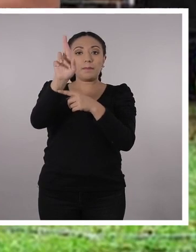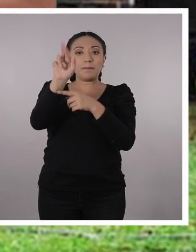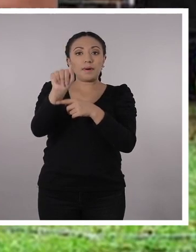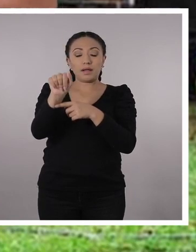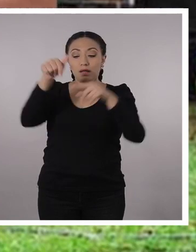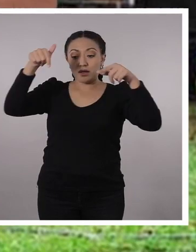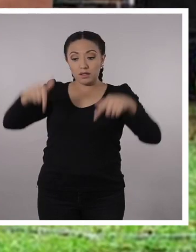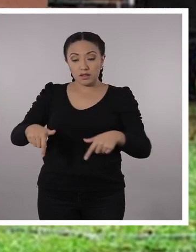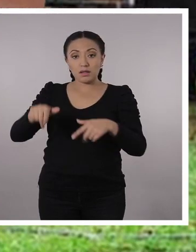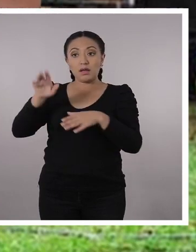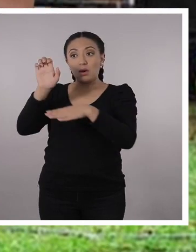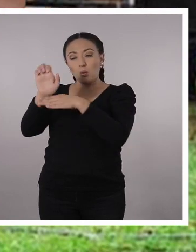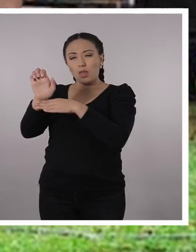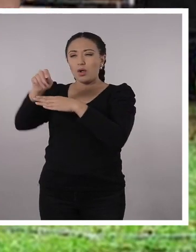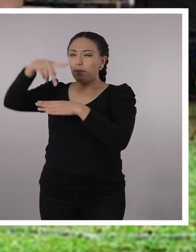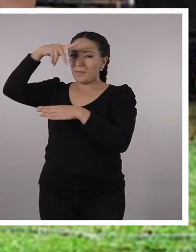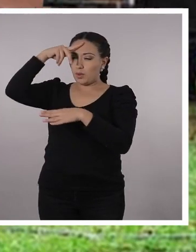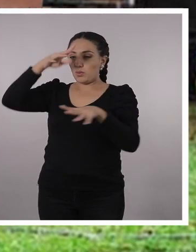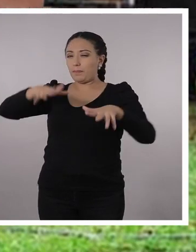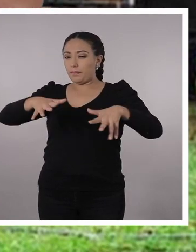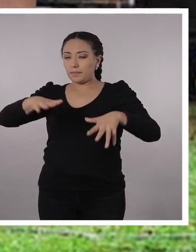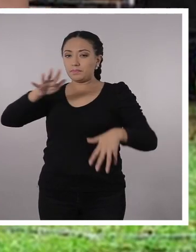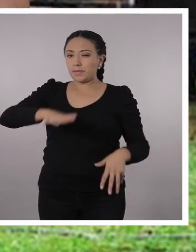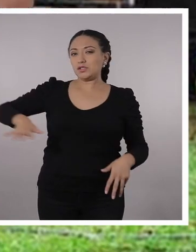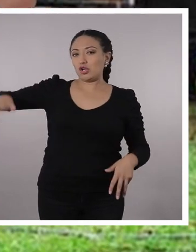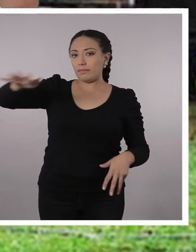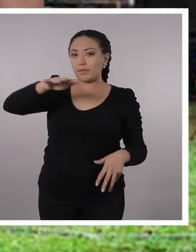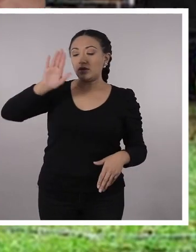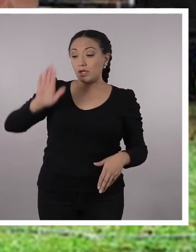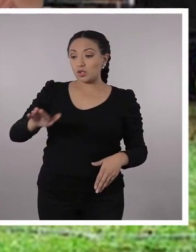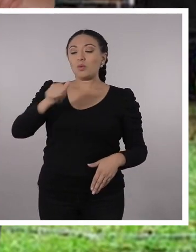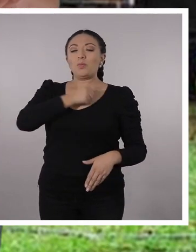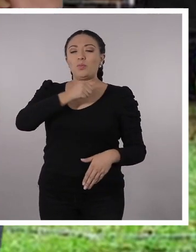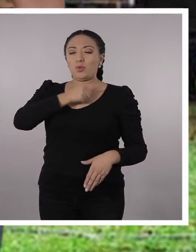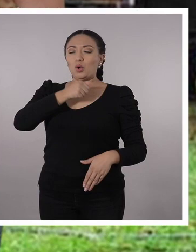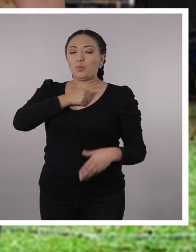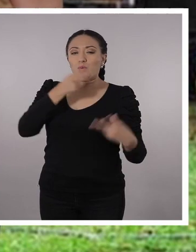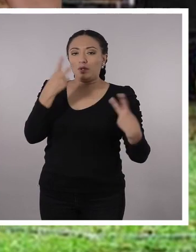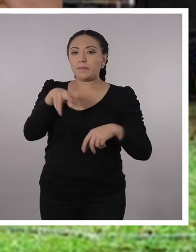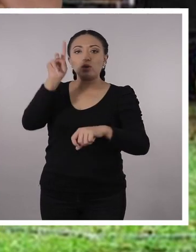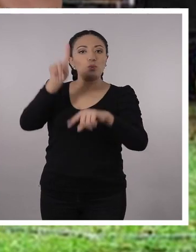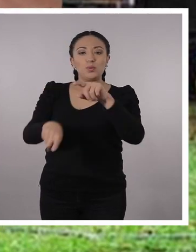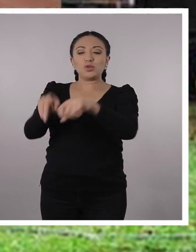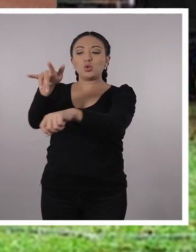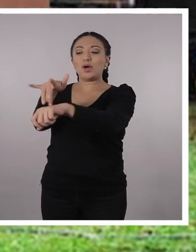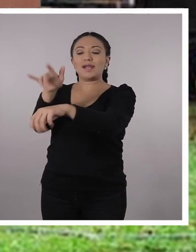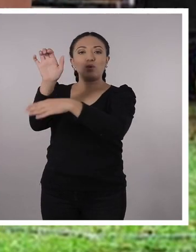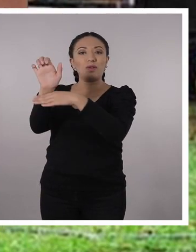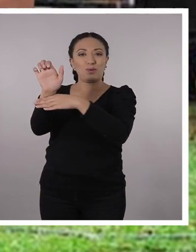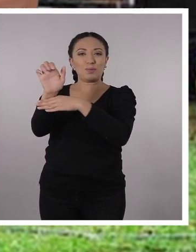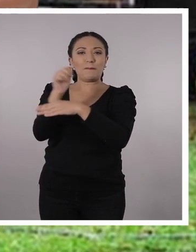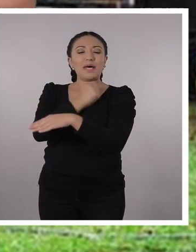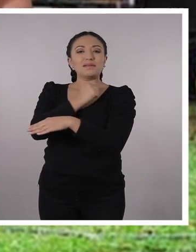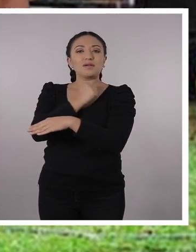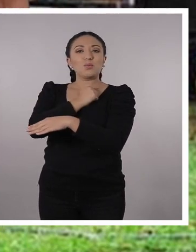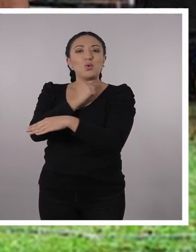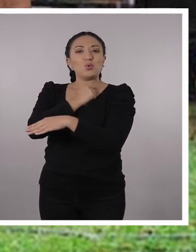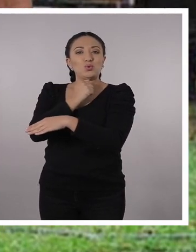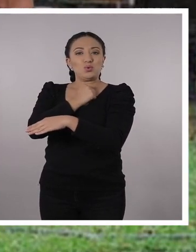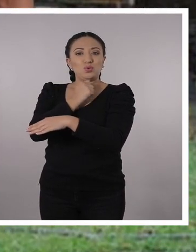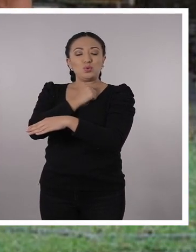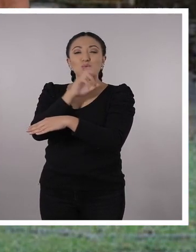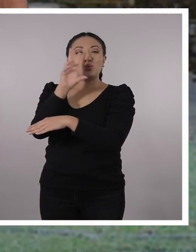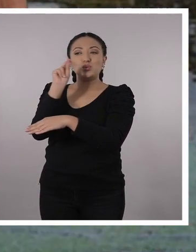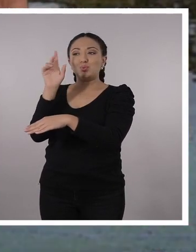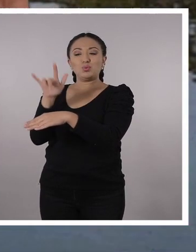y también del Perú. Y te cuento algo, forma parte del patrimonio intangible del Ecuador, sobre todo porque hay muchas intenciones